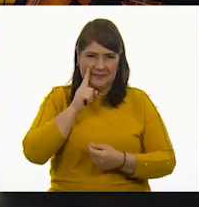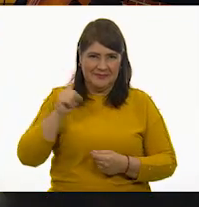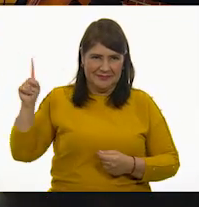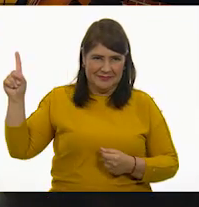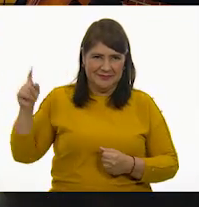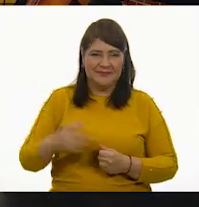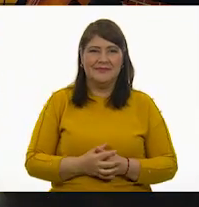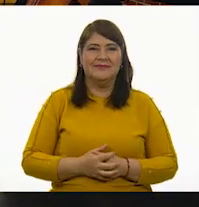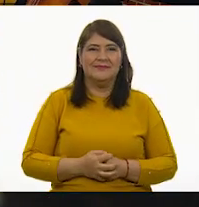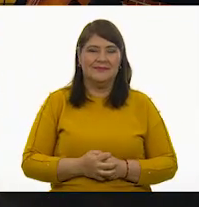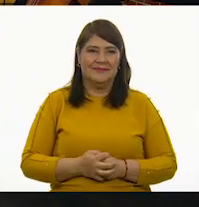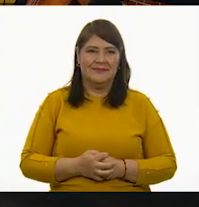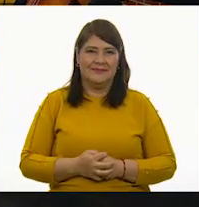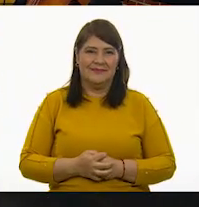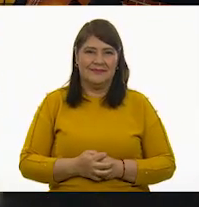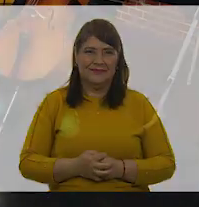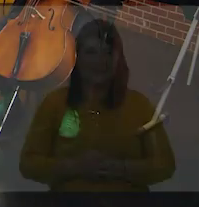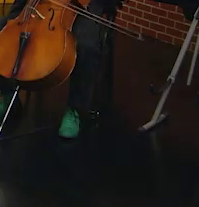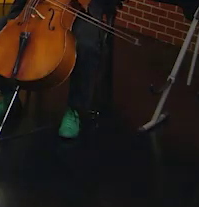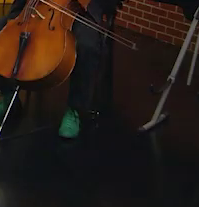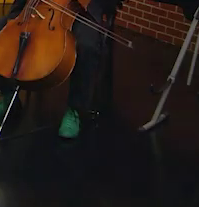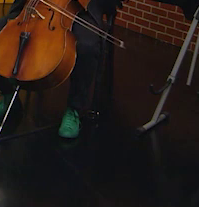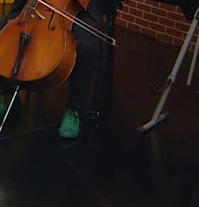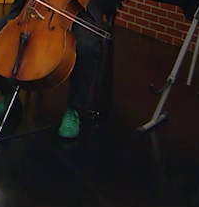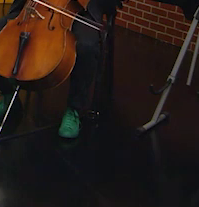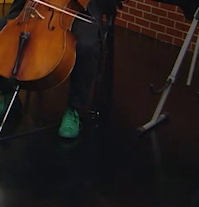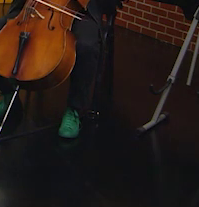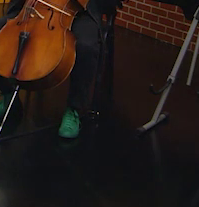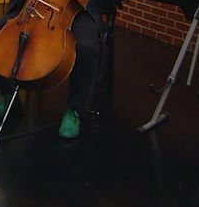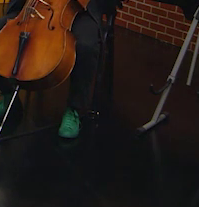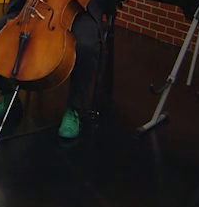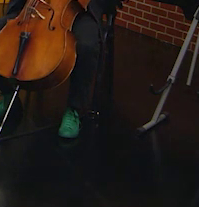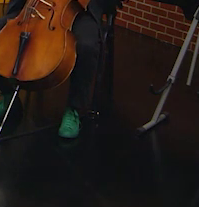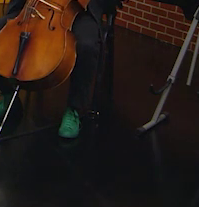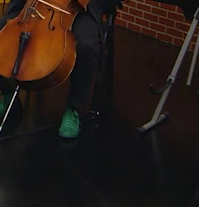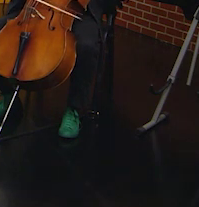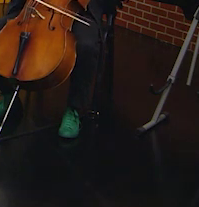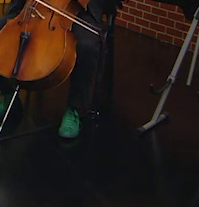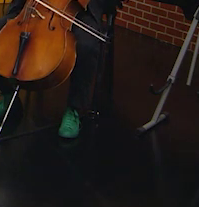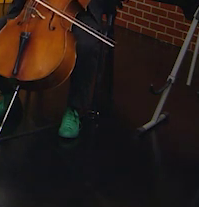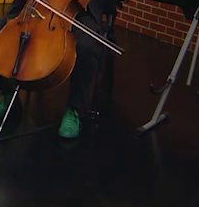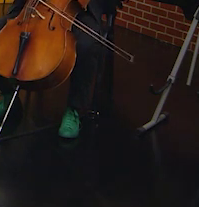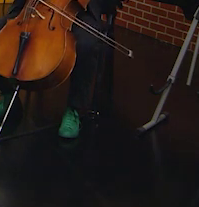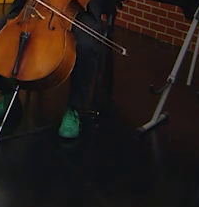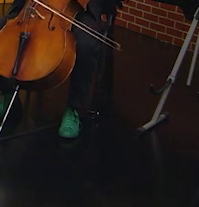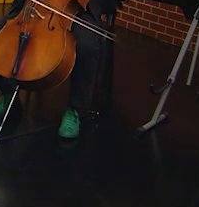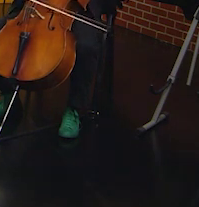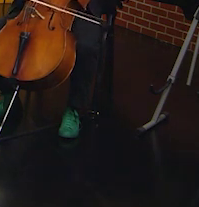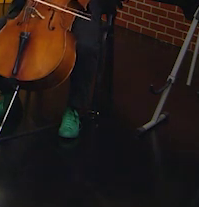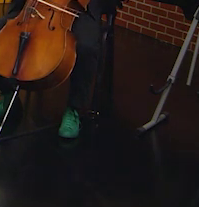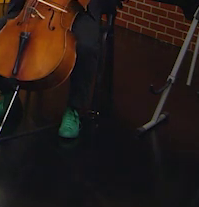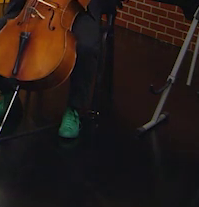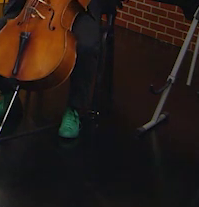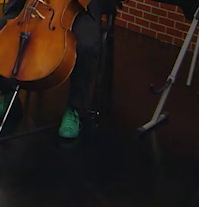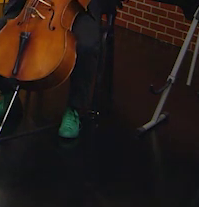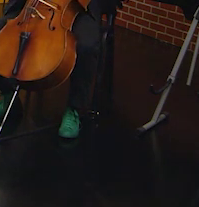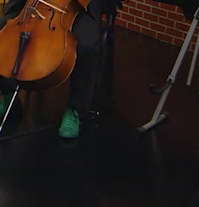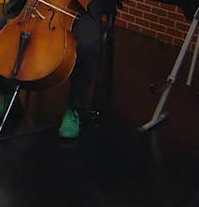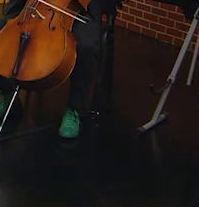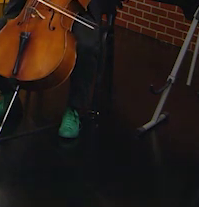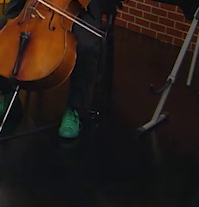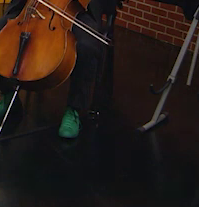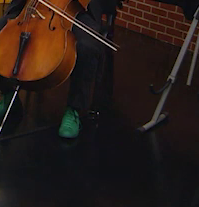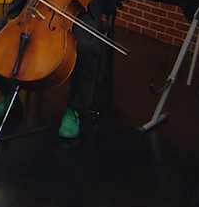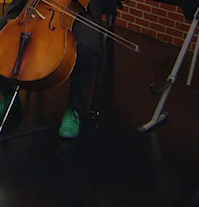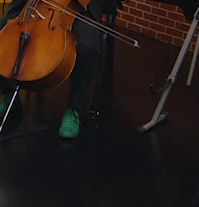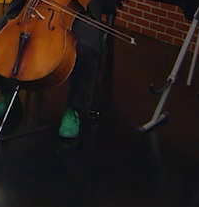Un, dos, tres y... Mi, re, do, si,